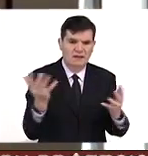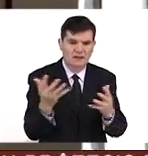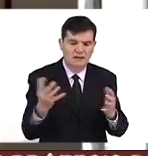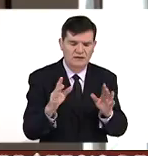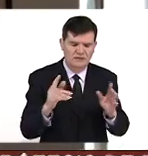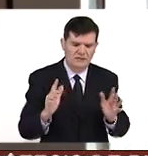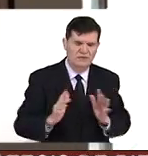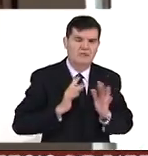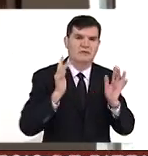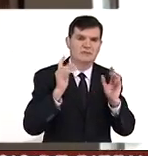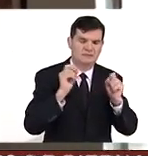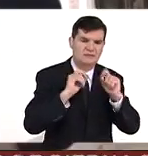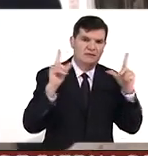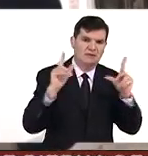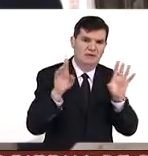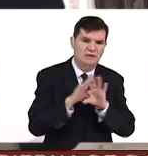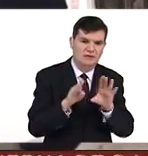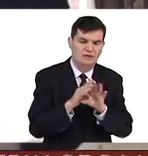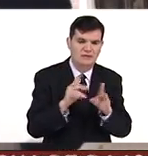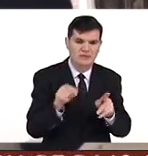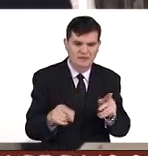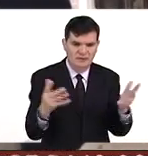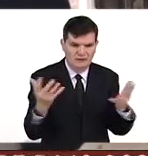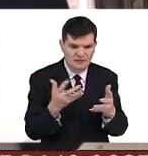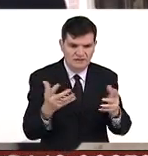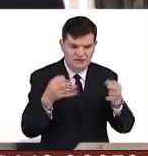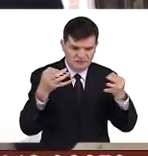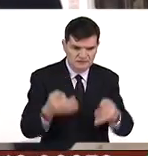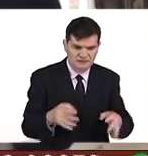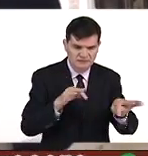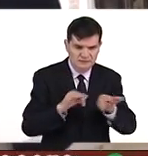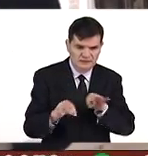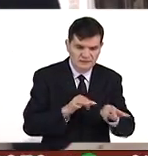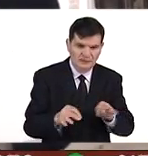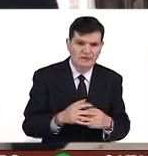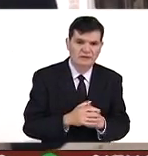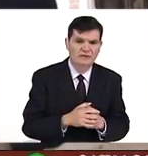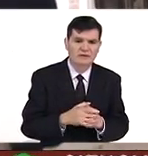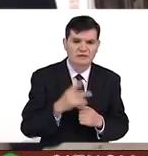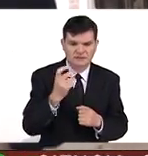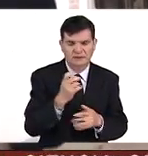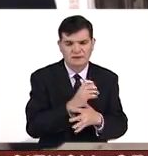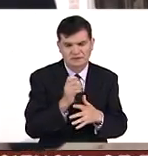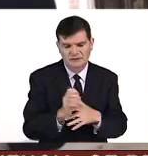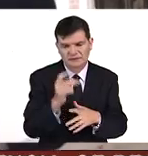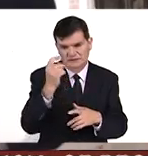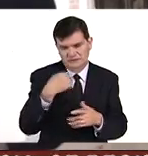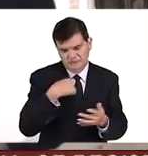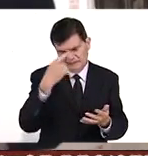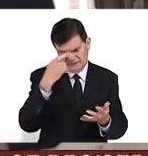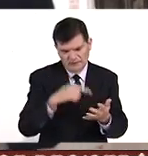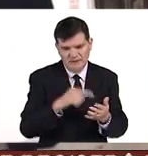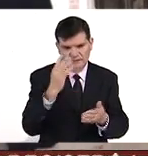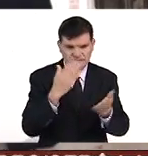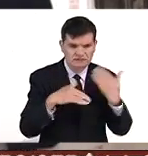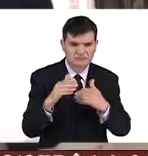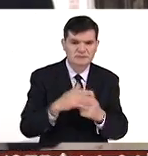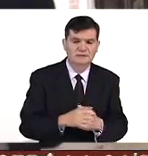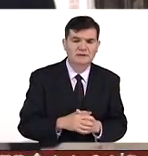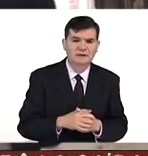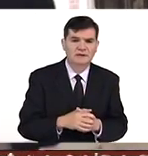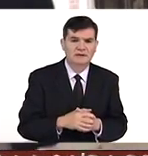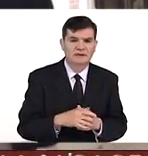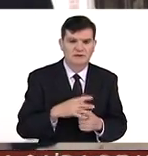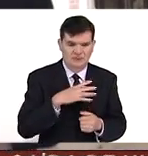asombrados de la gran producción, de la gran calidad del trabajo. Entonces, bueno, creo que esto ha sido un éxito y